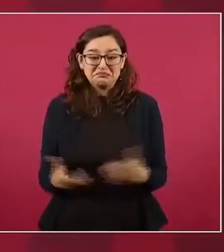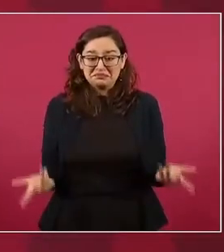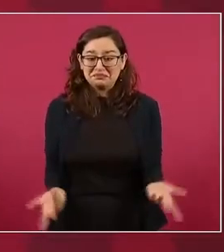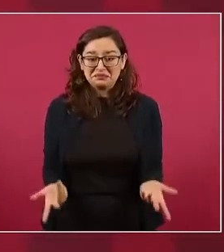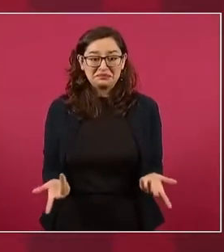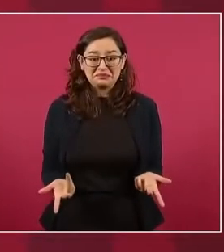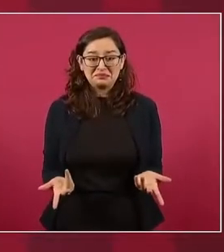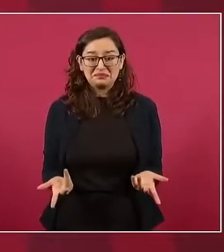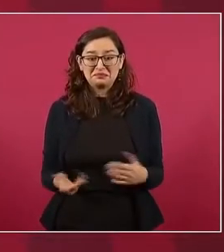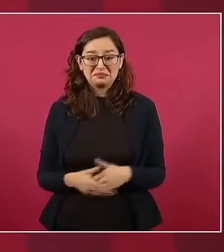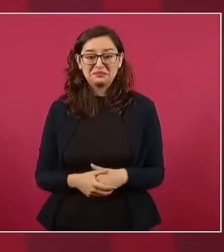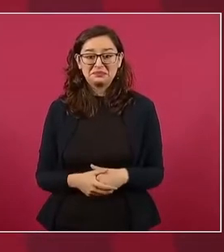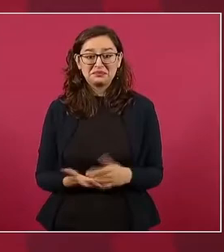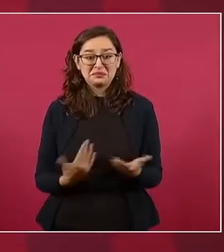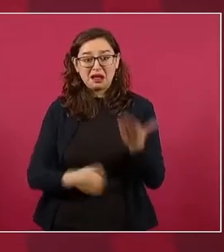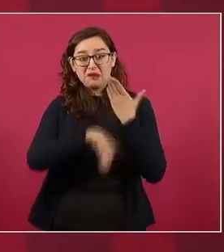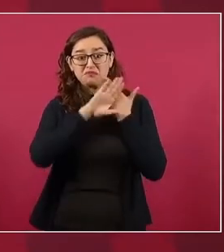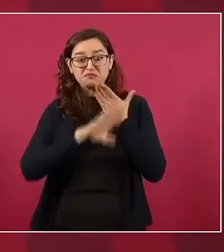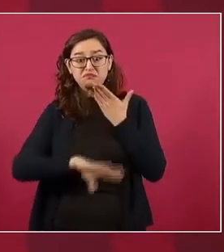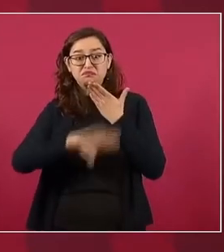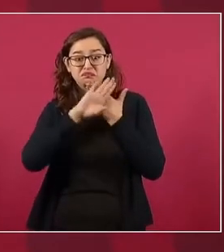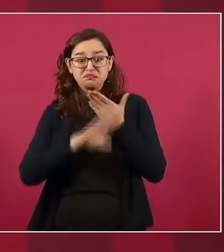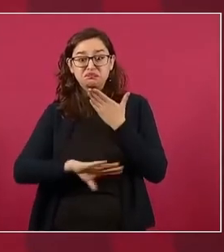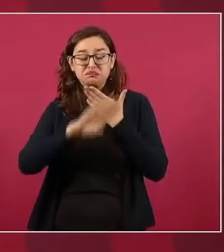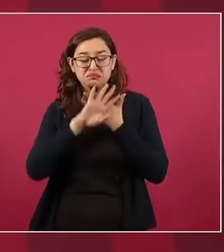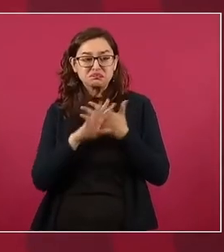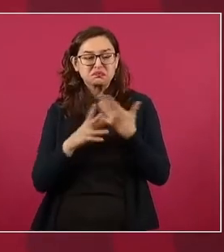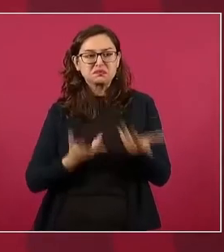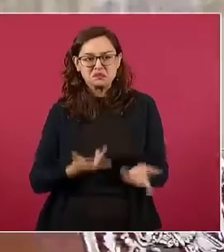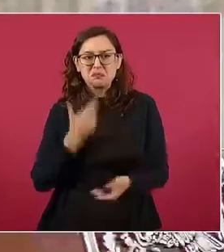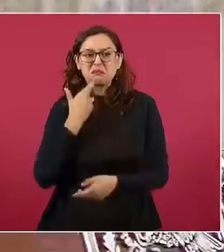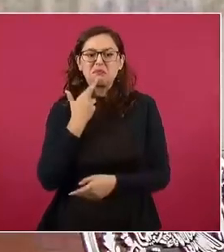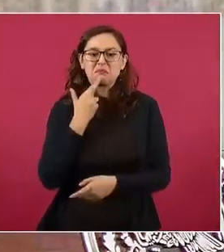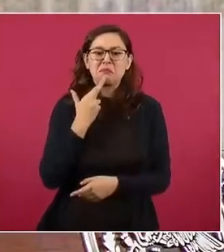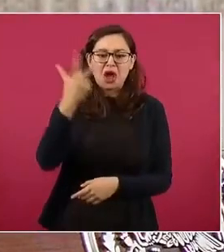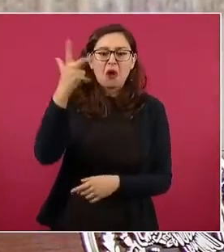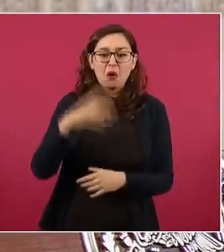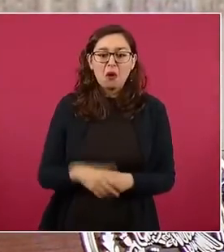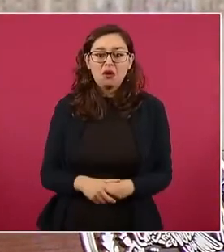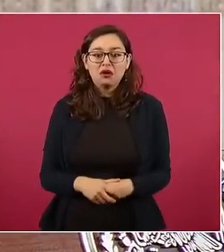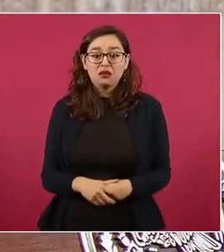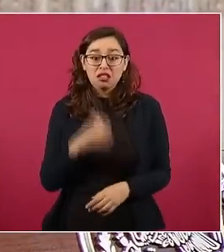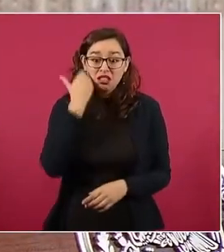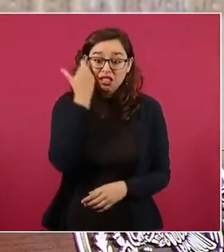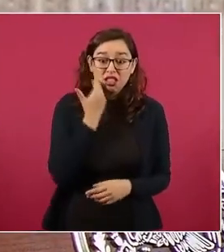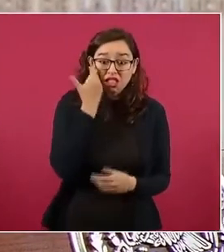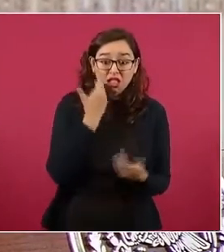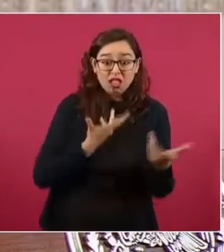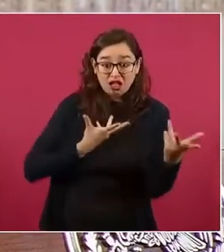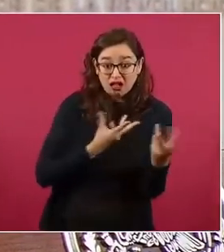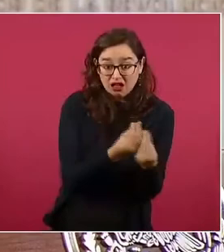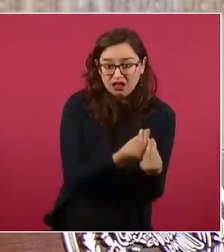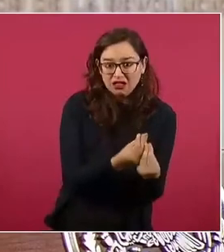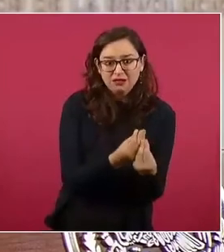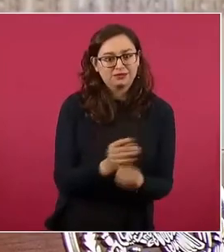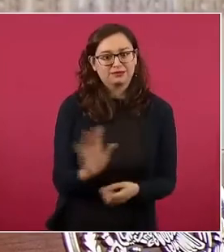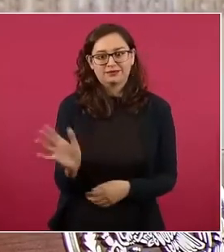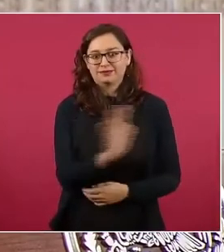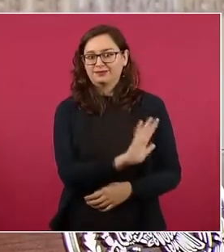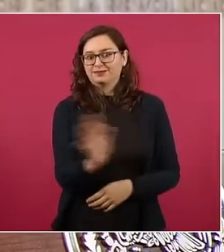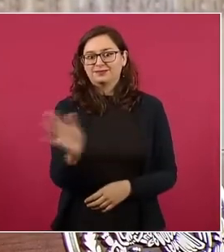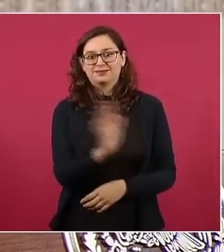conviene quedar bien con ellos, porque no nos conviene,